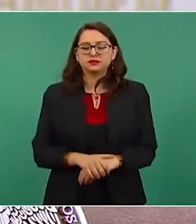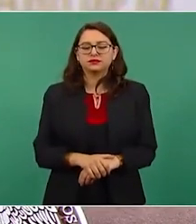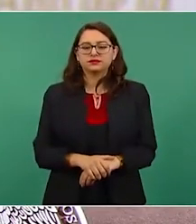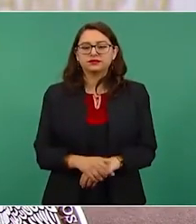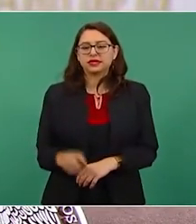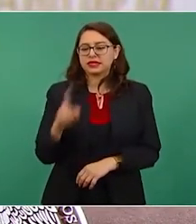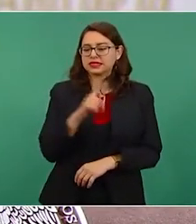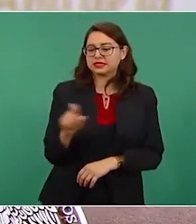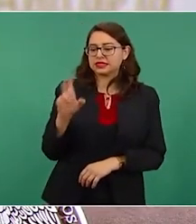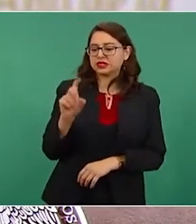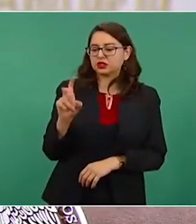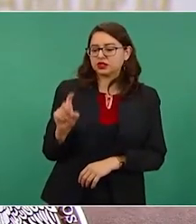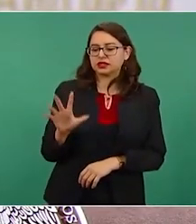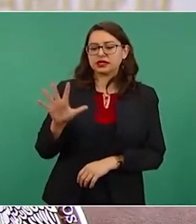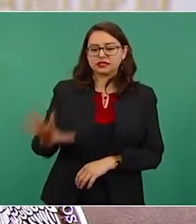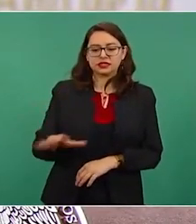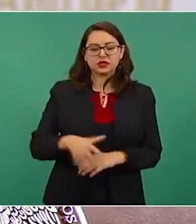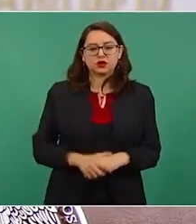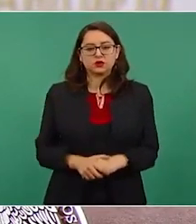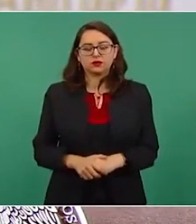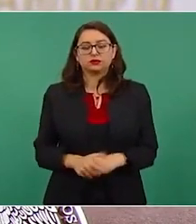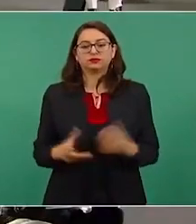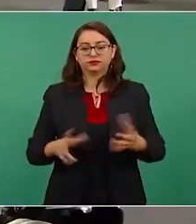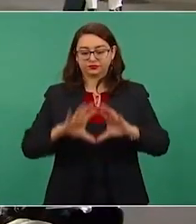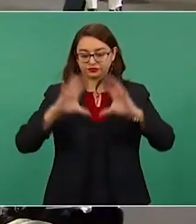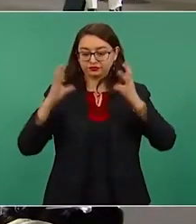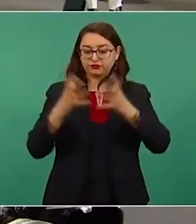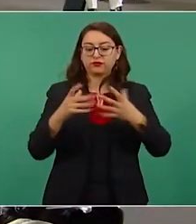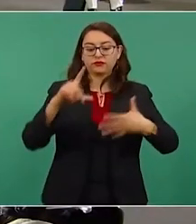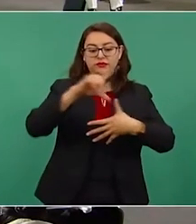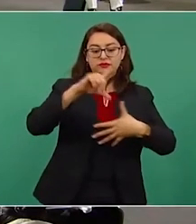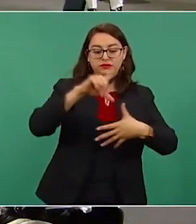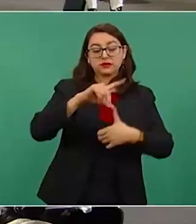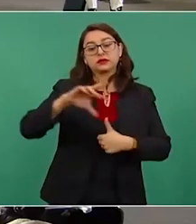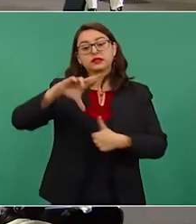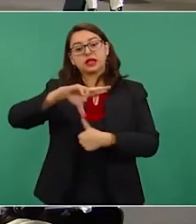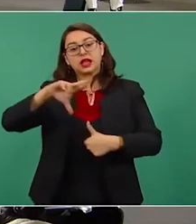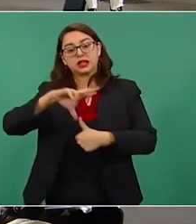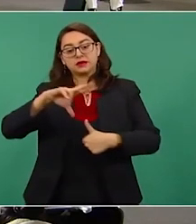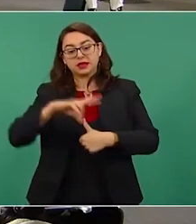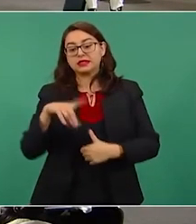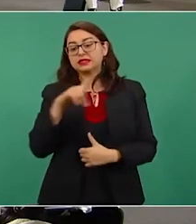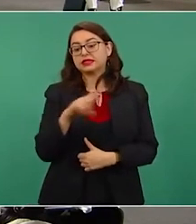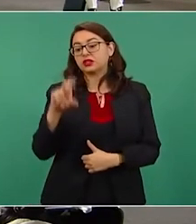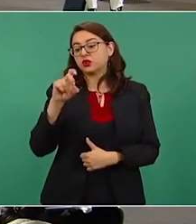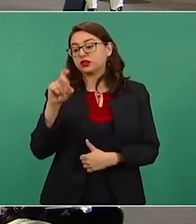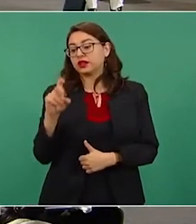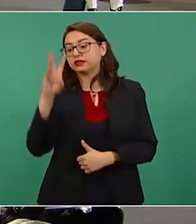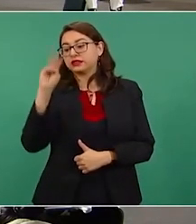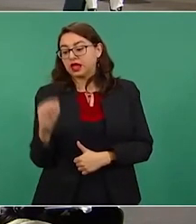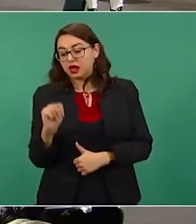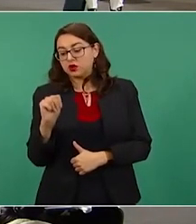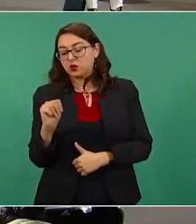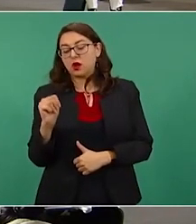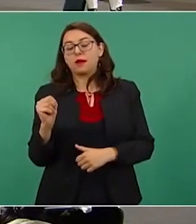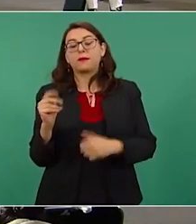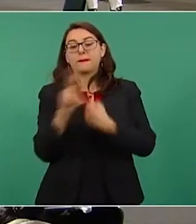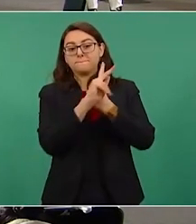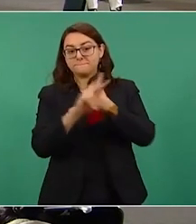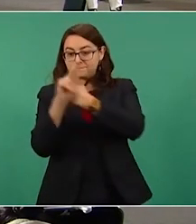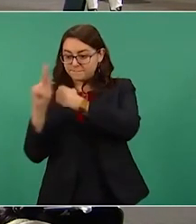139 países evaluados. En América Latina y el Caribe, México aparece en el último lugar.